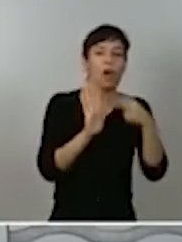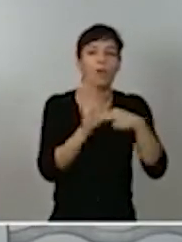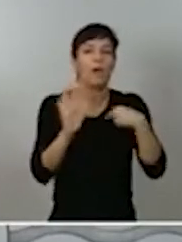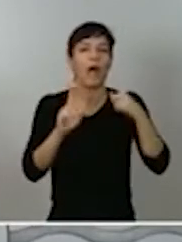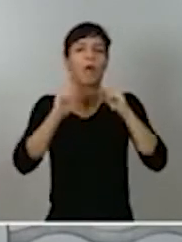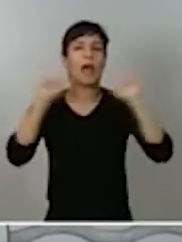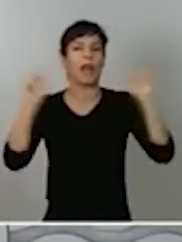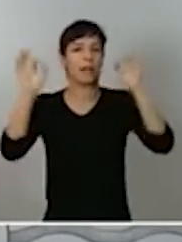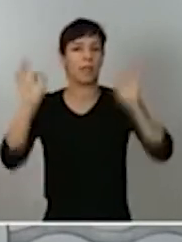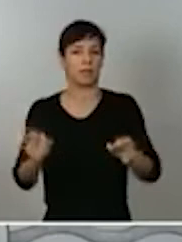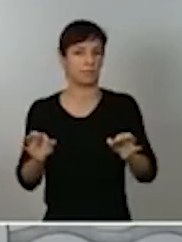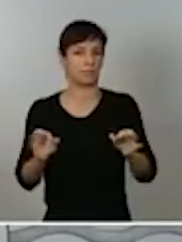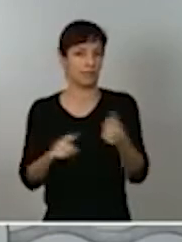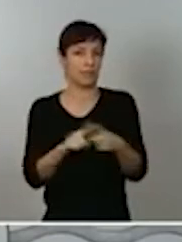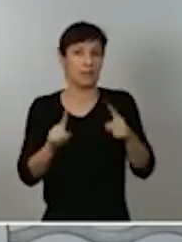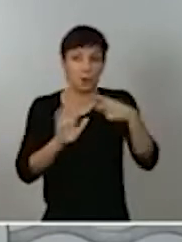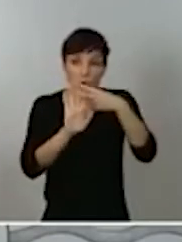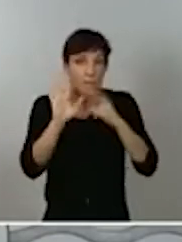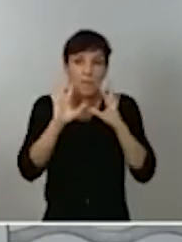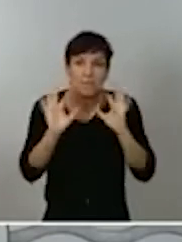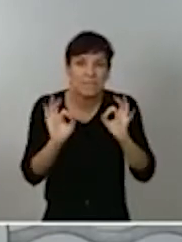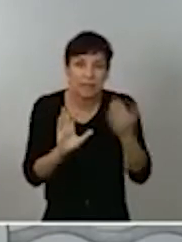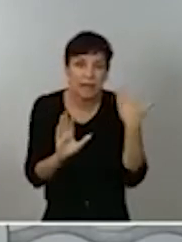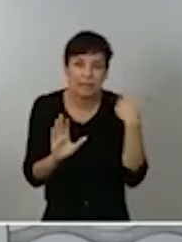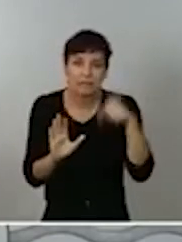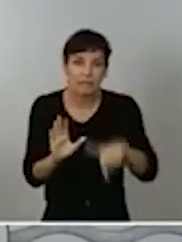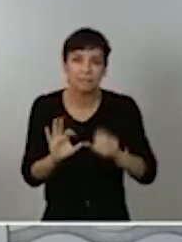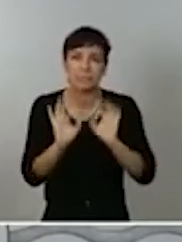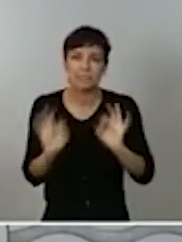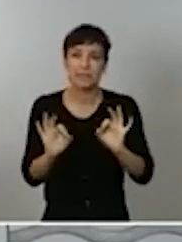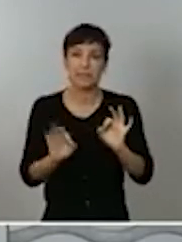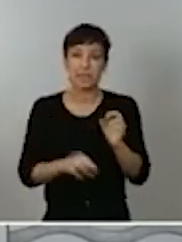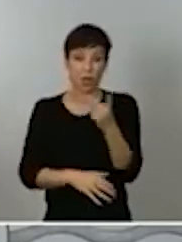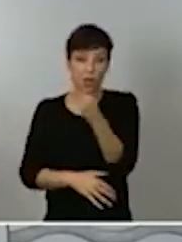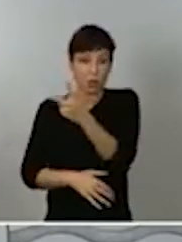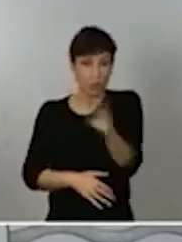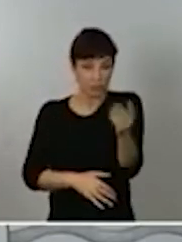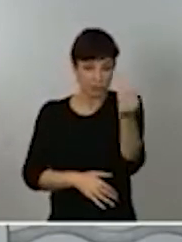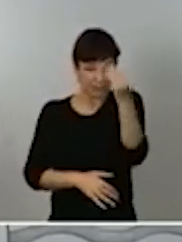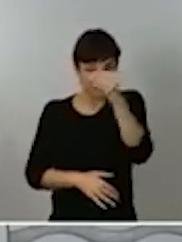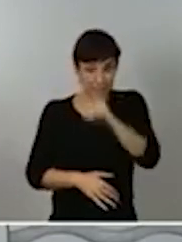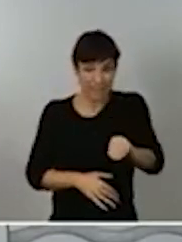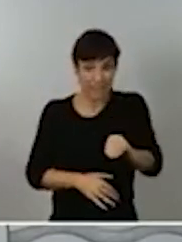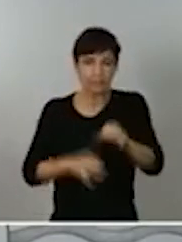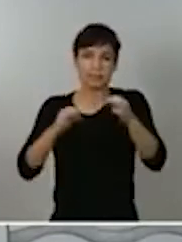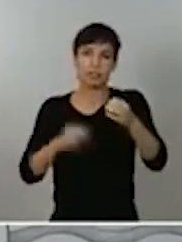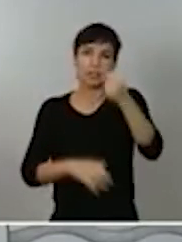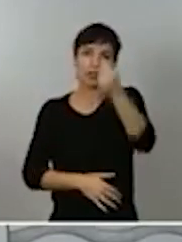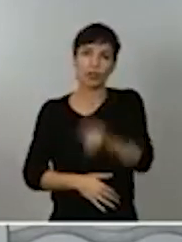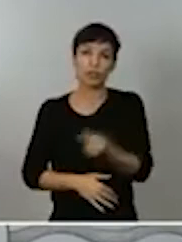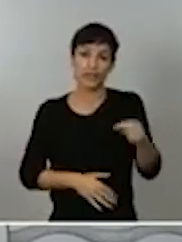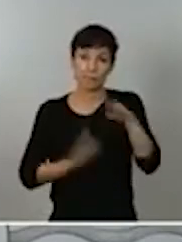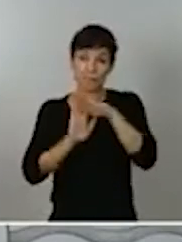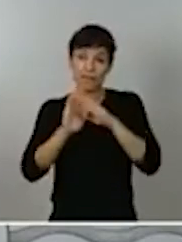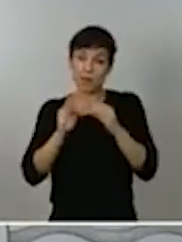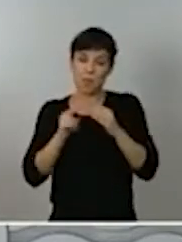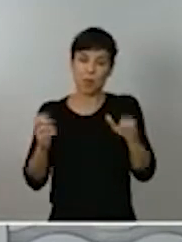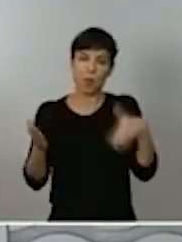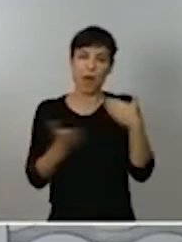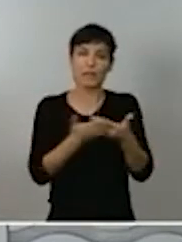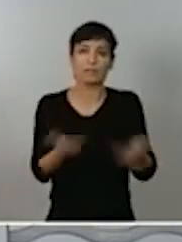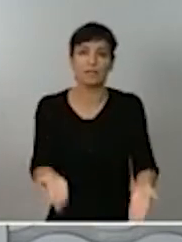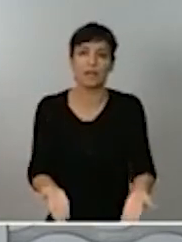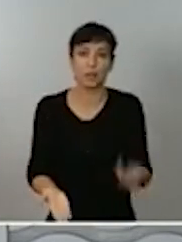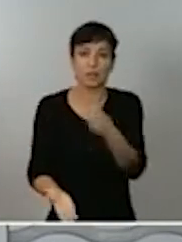mismas. Con 15 días más, llevaremos con esas medidas 23 días. Y confiamos en estabilizar la